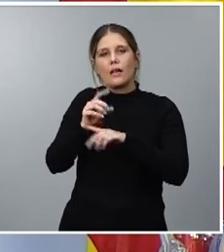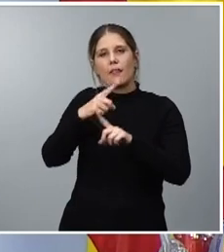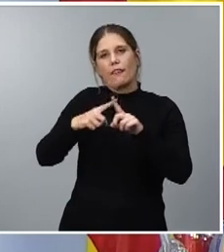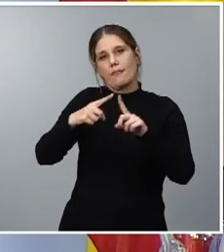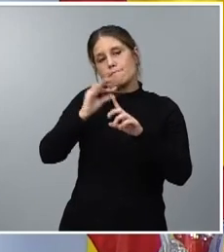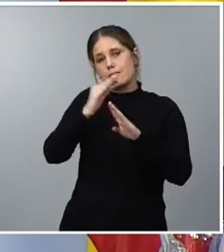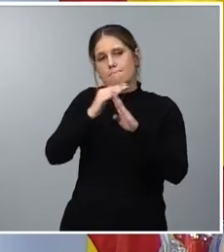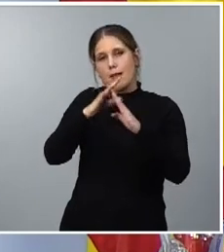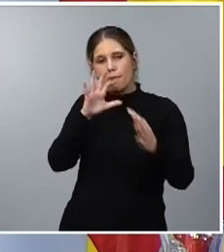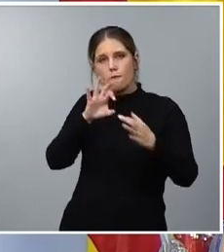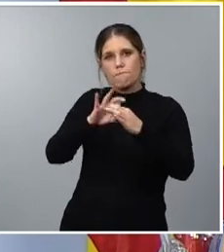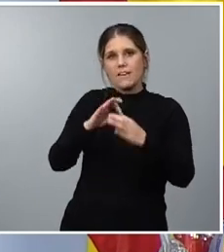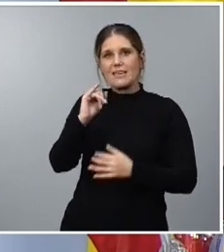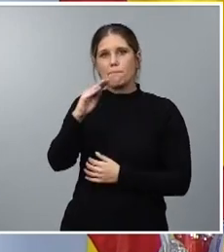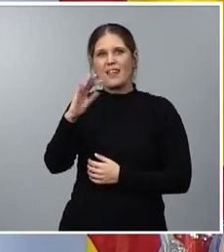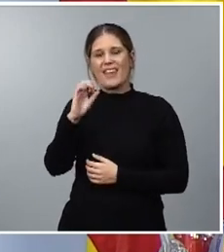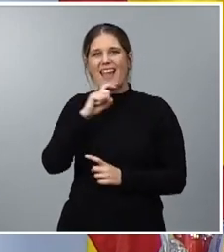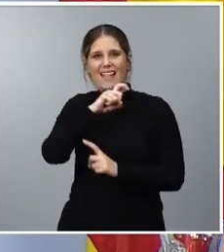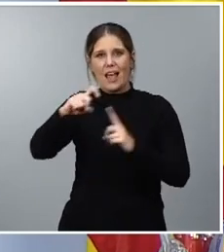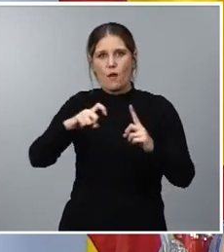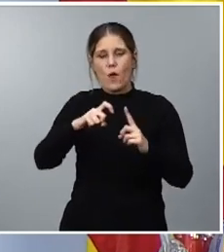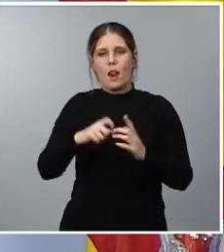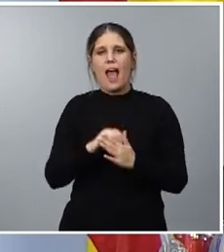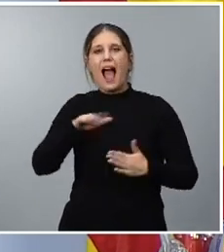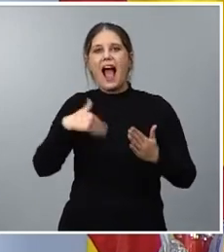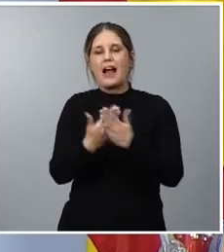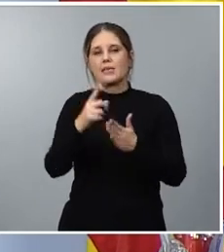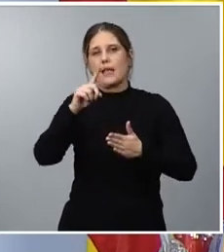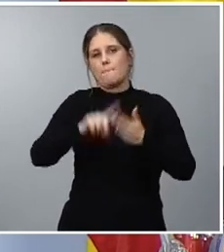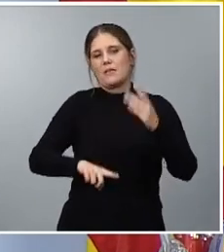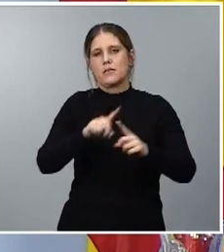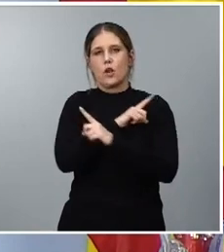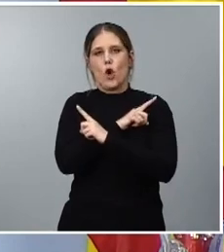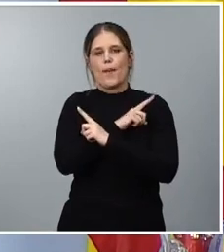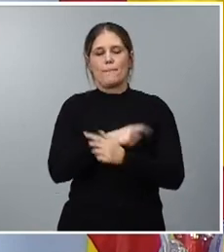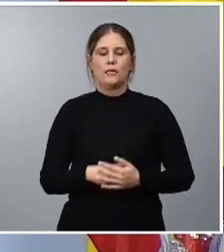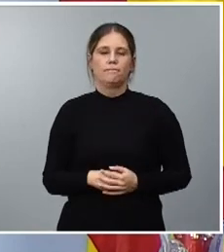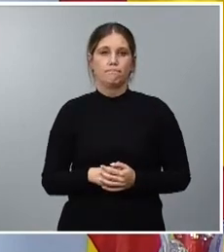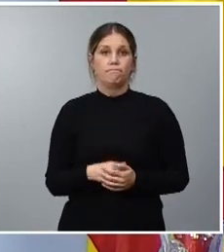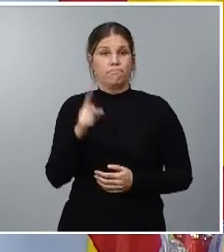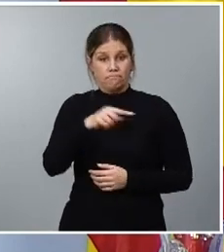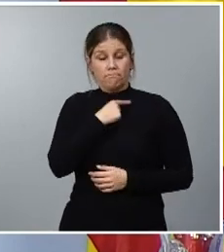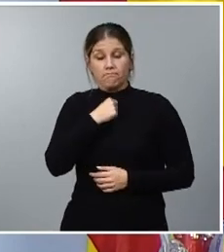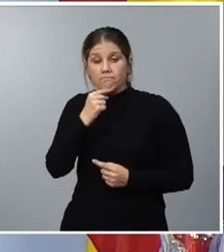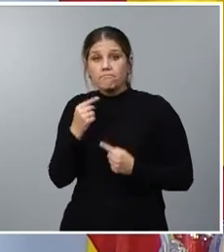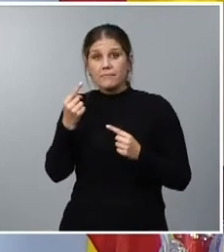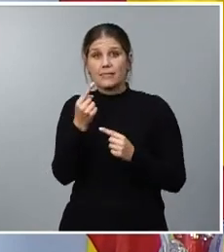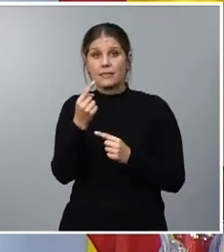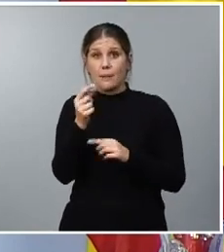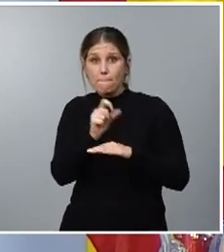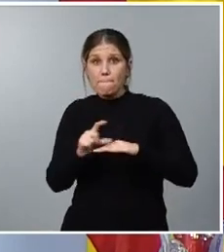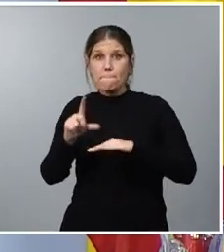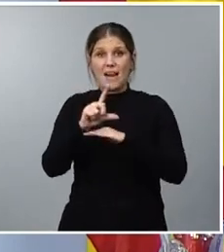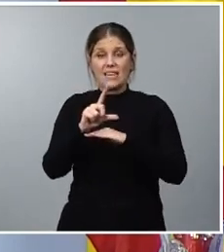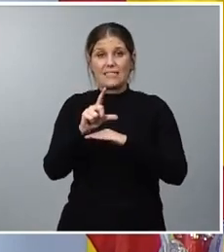el IPC interanual hasta el mes de noviembre. Me gustaría también destacar que este incremento de la partida